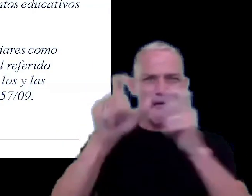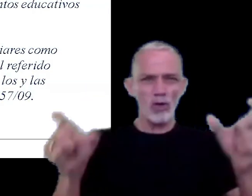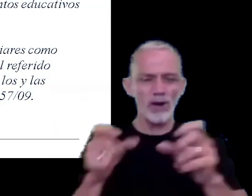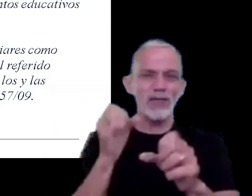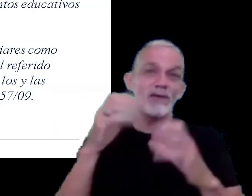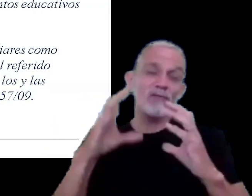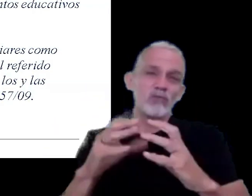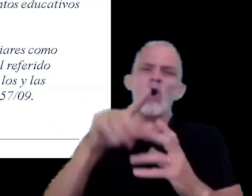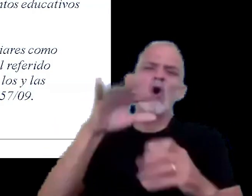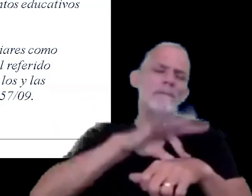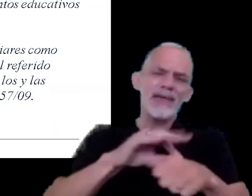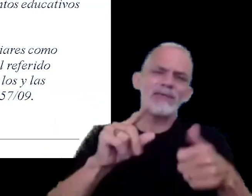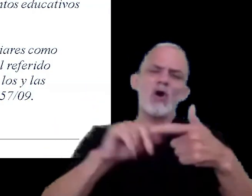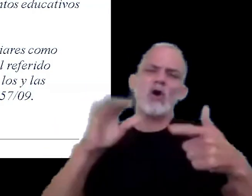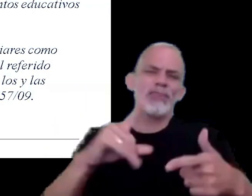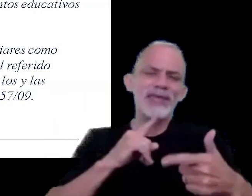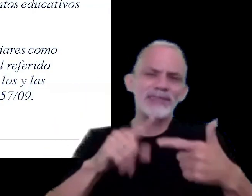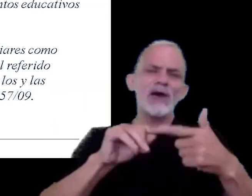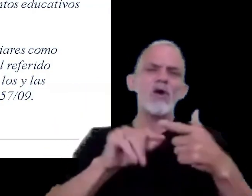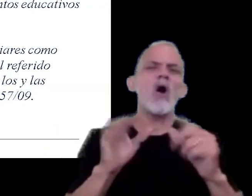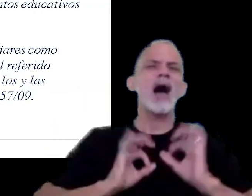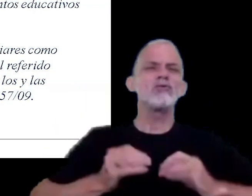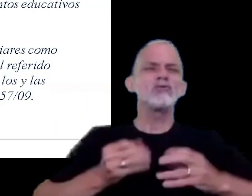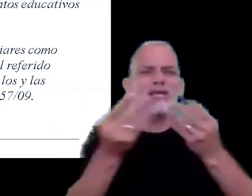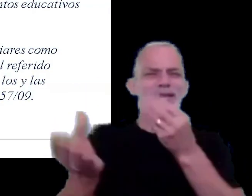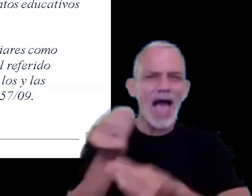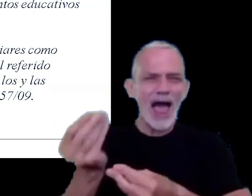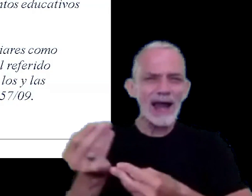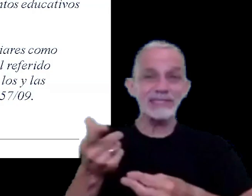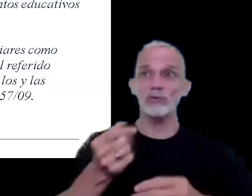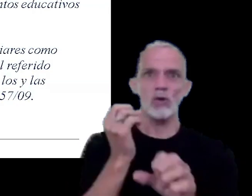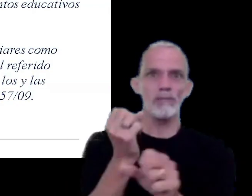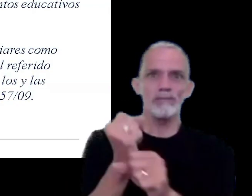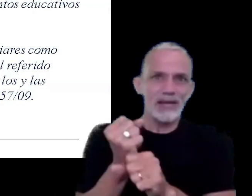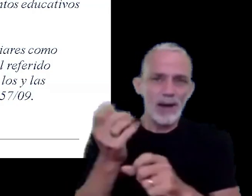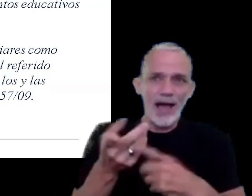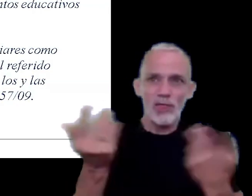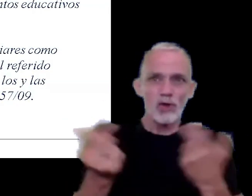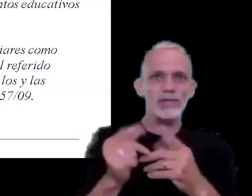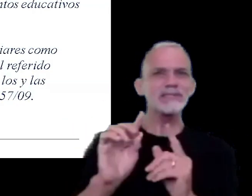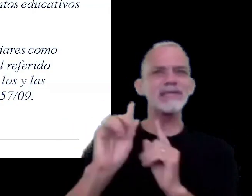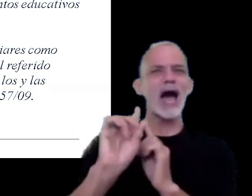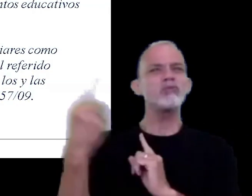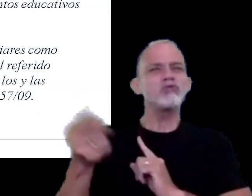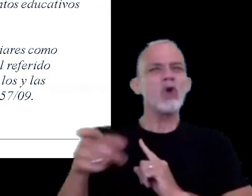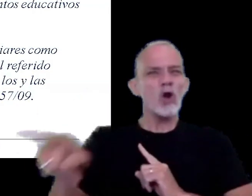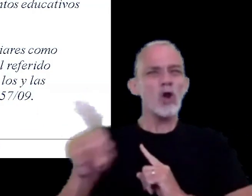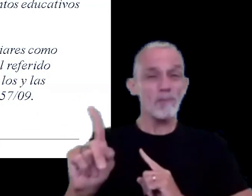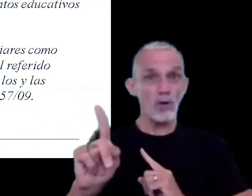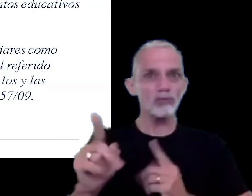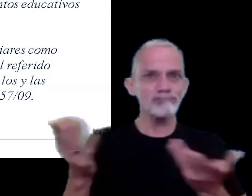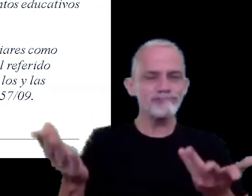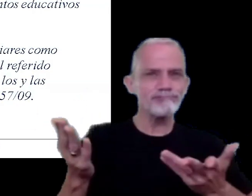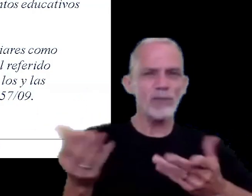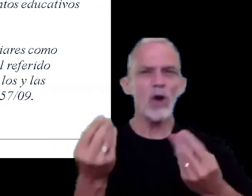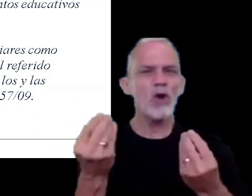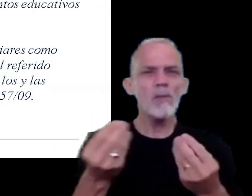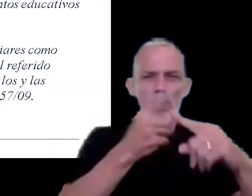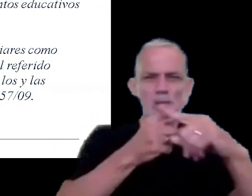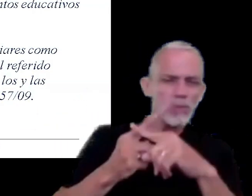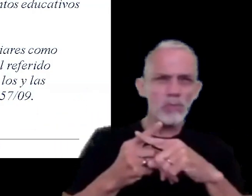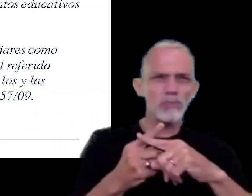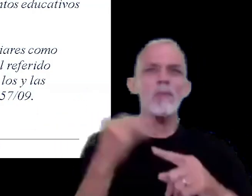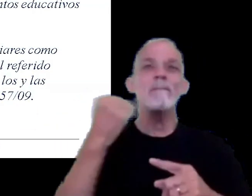cuerpos médicos técnicos y auxiliares como trabajadores autónomos que se determinarán aplicando las alícuotas